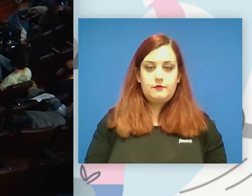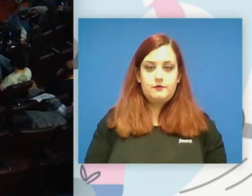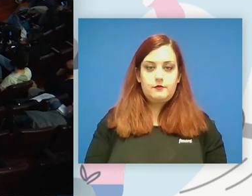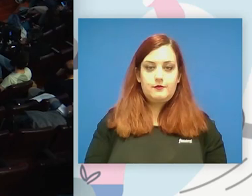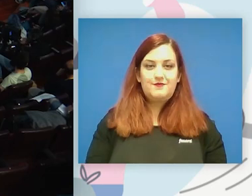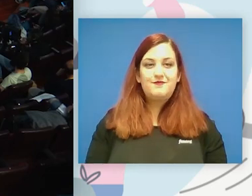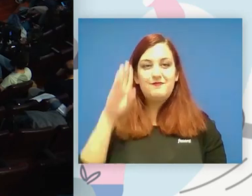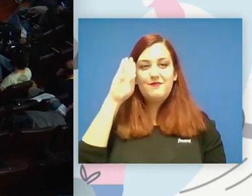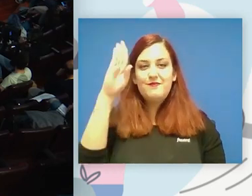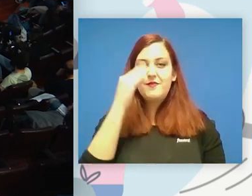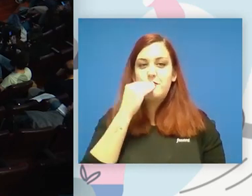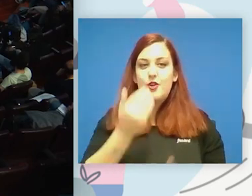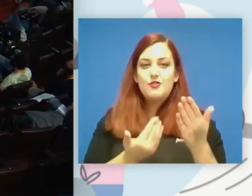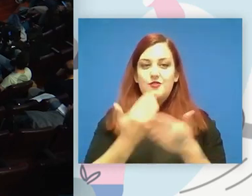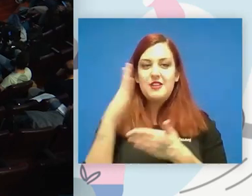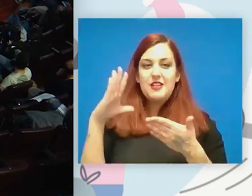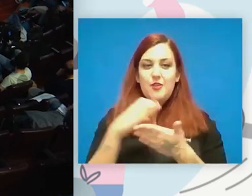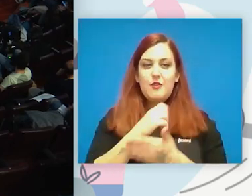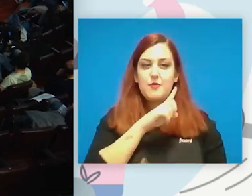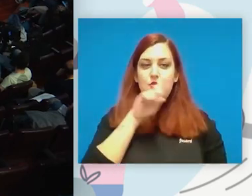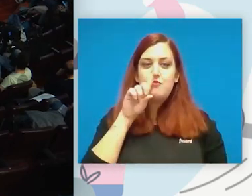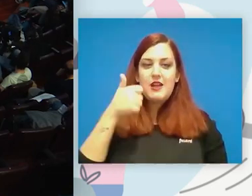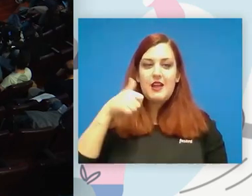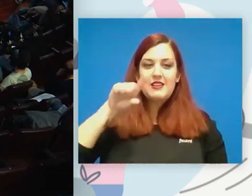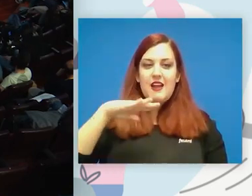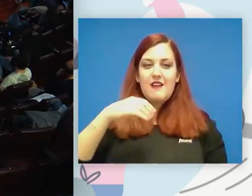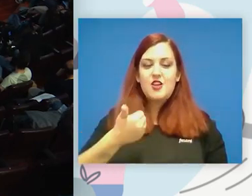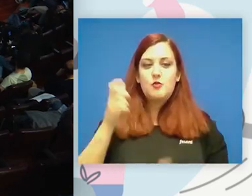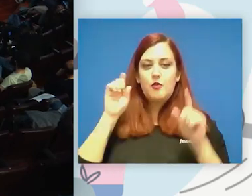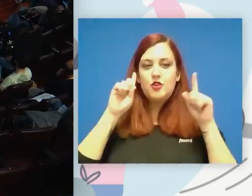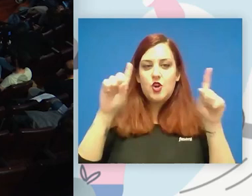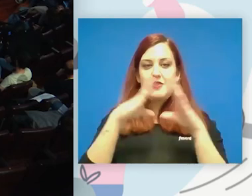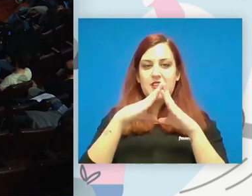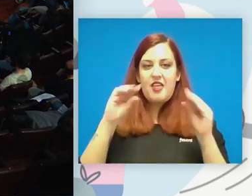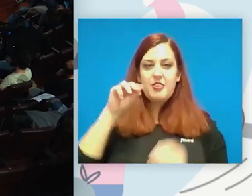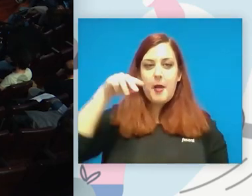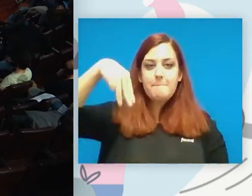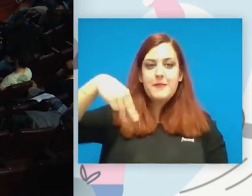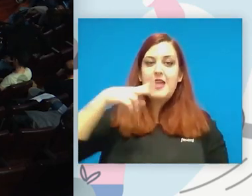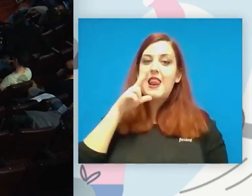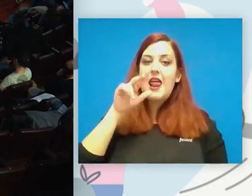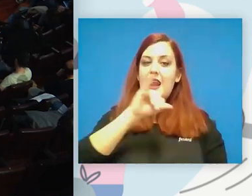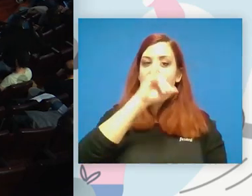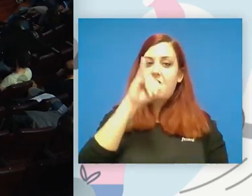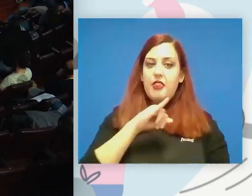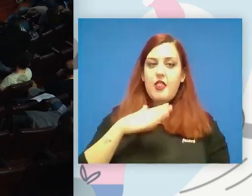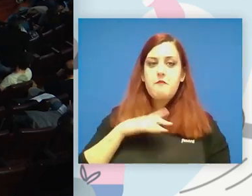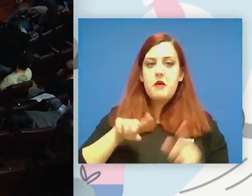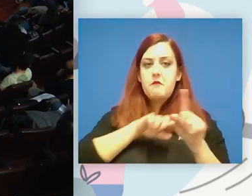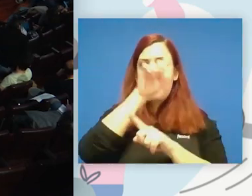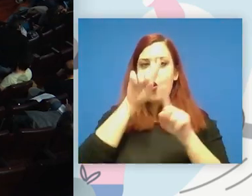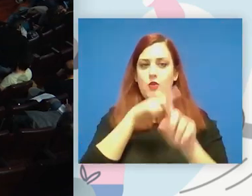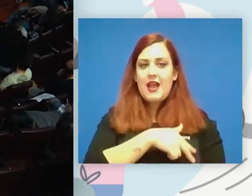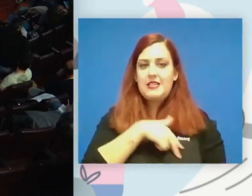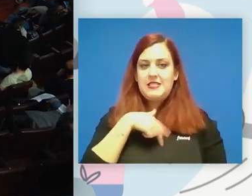buenos días a todos mi nombre es Alba soy profesora de la Universidad Miguel Hernández bueno mi pregunta va un poquito para toda la mesa pero quizás